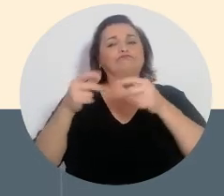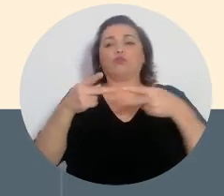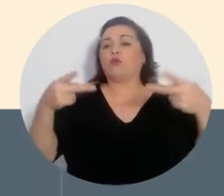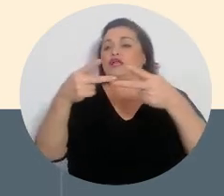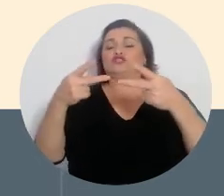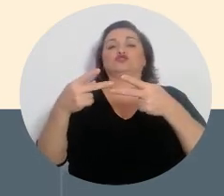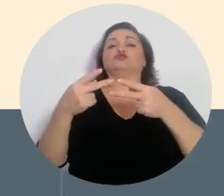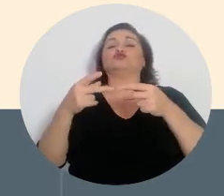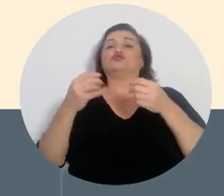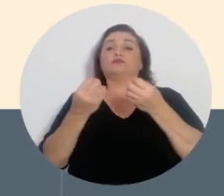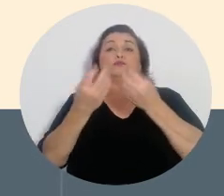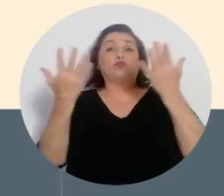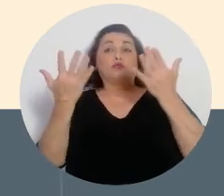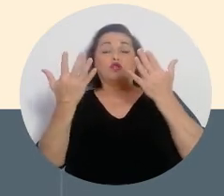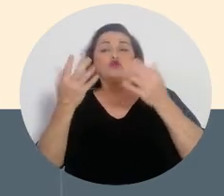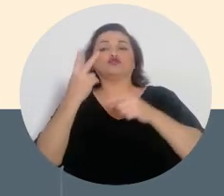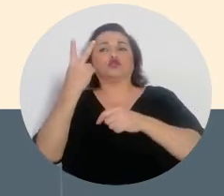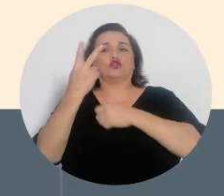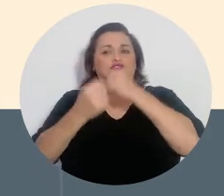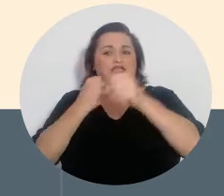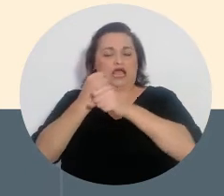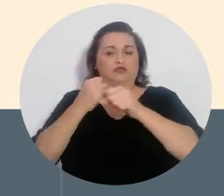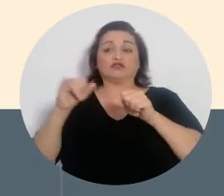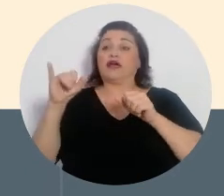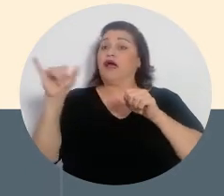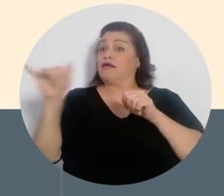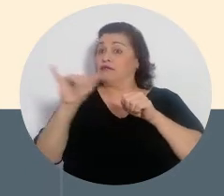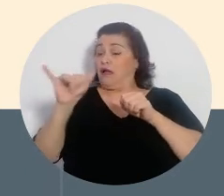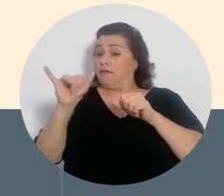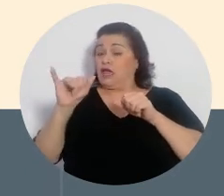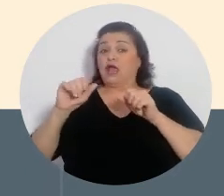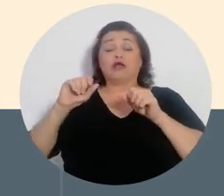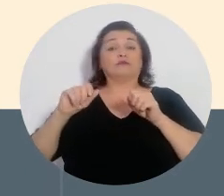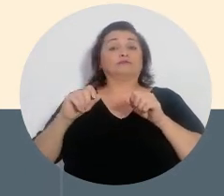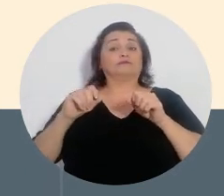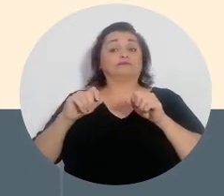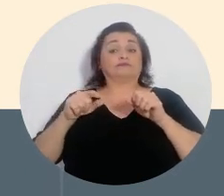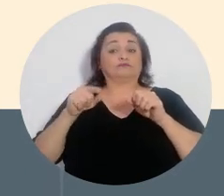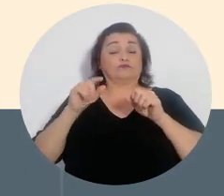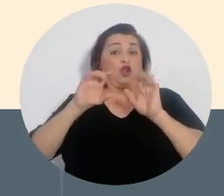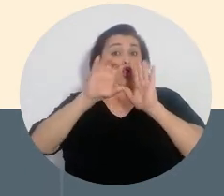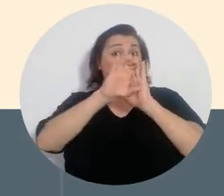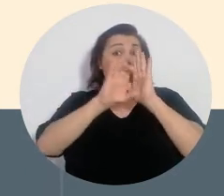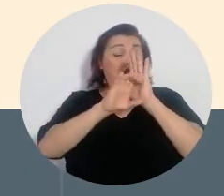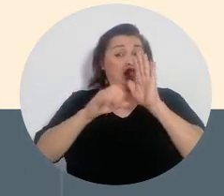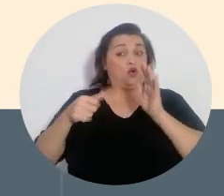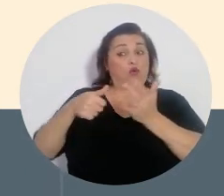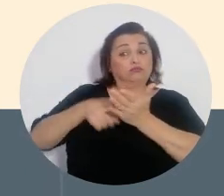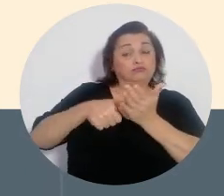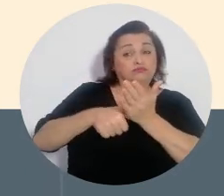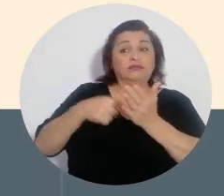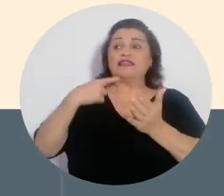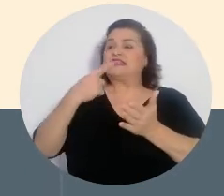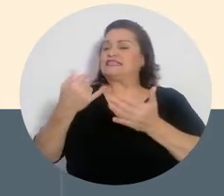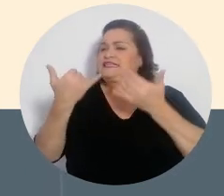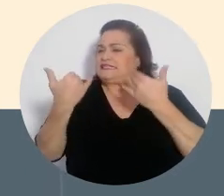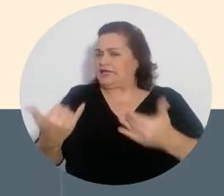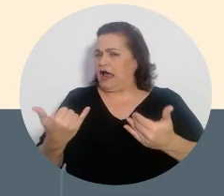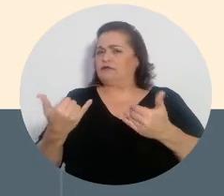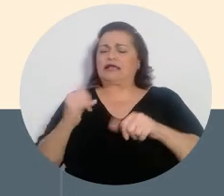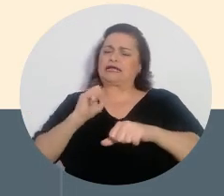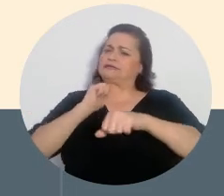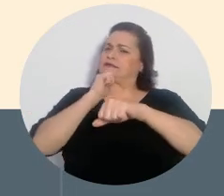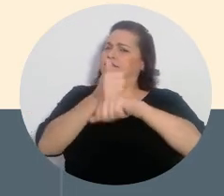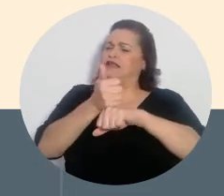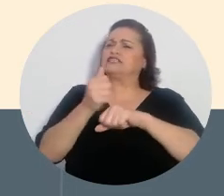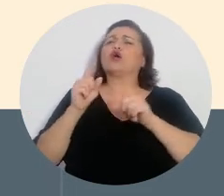menos de dos años. Además, el Código Electoral desarrolla estos principios de neutralidad de las autoridades de gobierno al establecer ya de manera